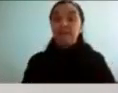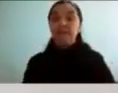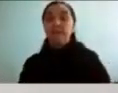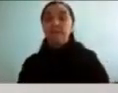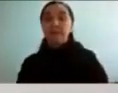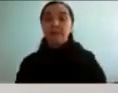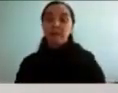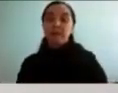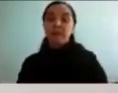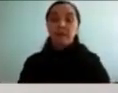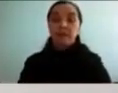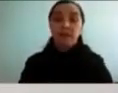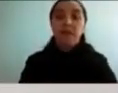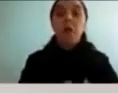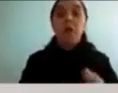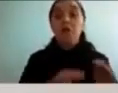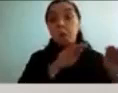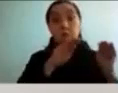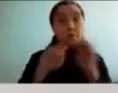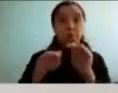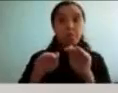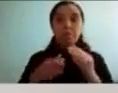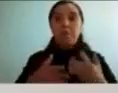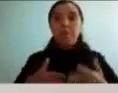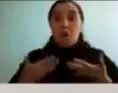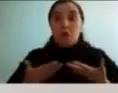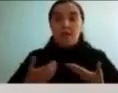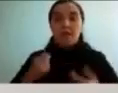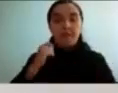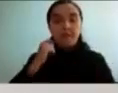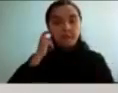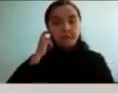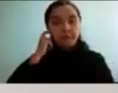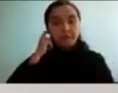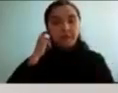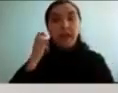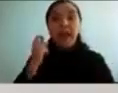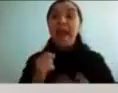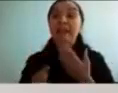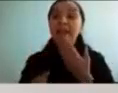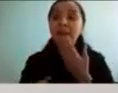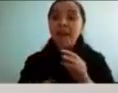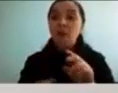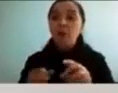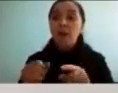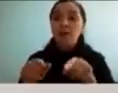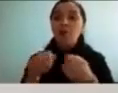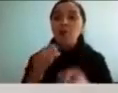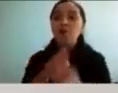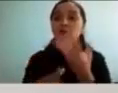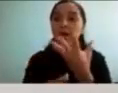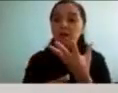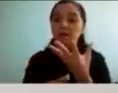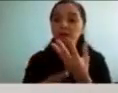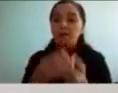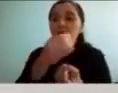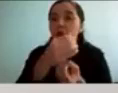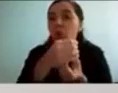o refuerza su motivación cuando los estímulos son novedosos obviamente y en manos de atención eso es algo